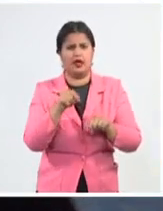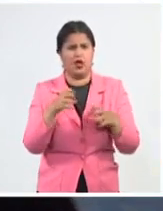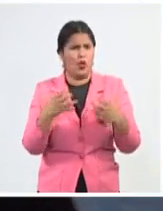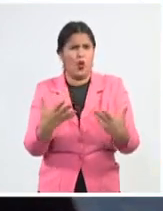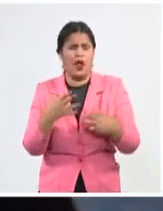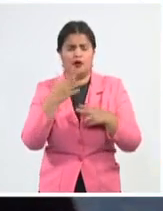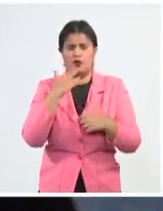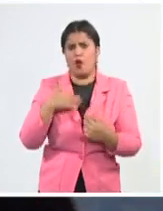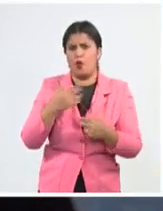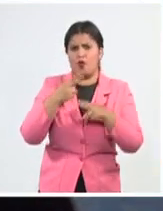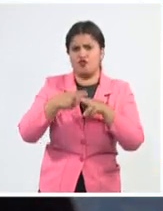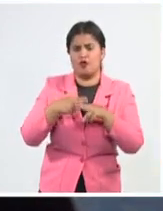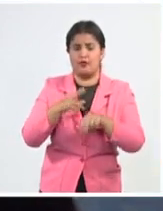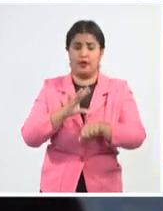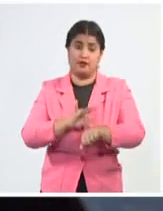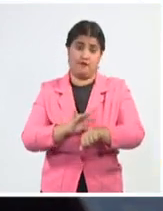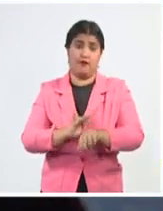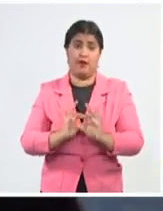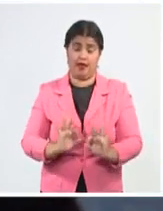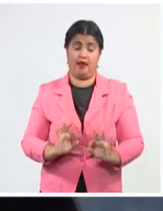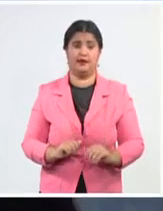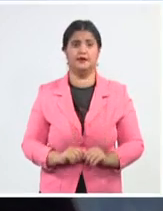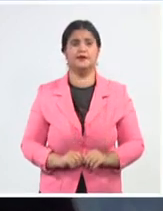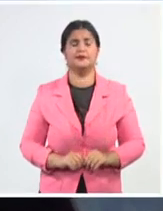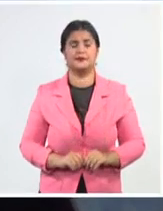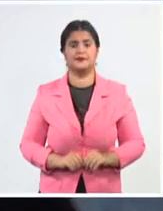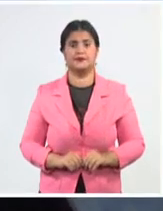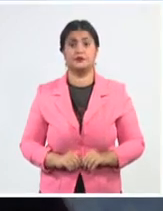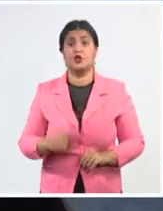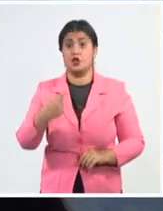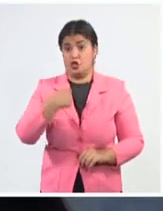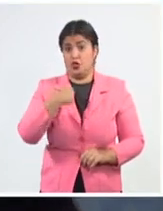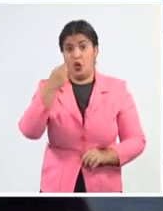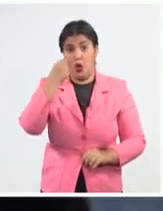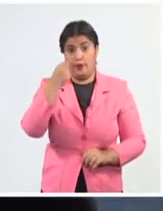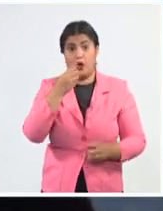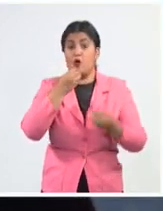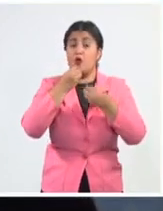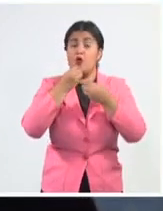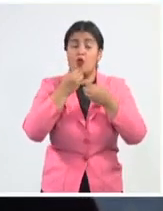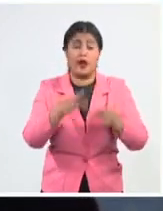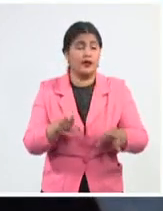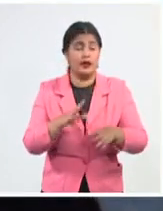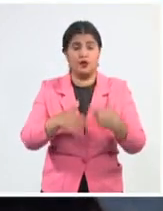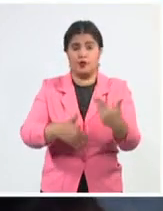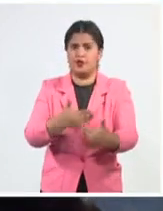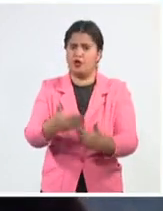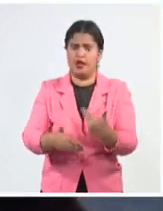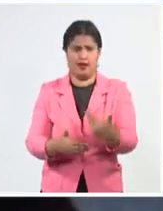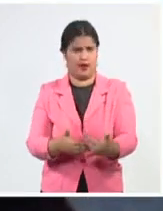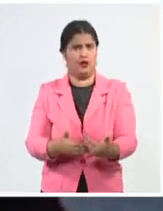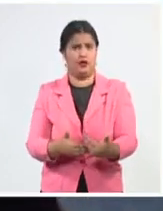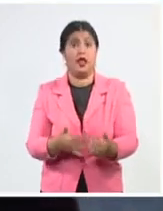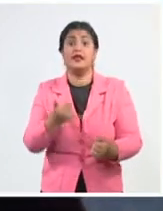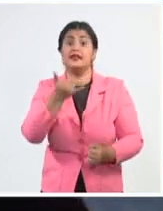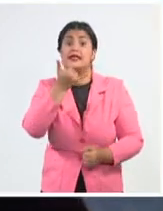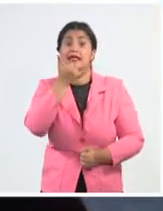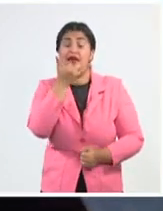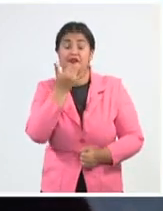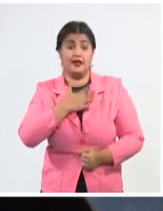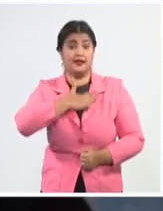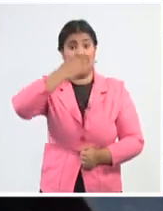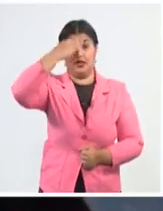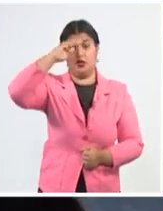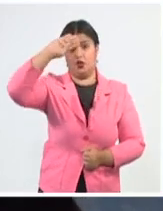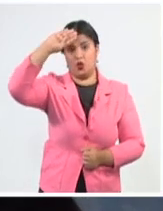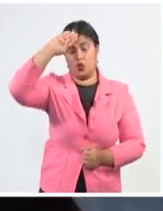Por lo menos a mí personalmente cuando yo veo que ocurre cualquier incidente, que ocurre un hackeo a redes en Estados Unidos